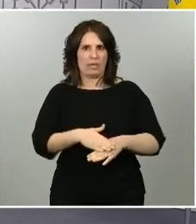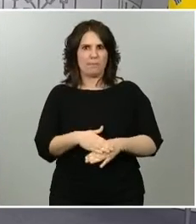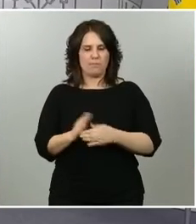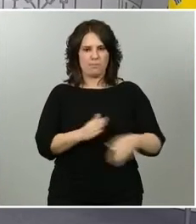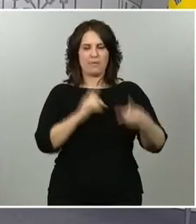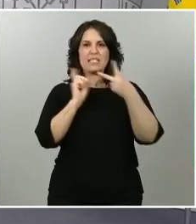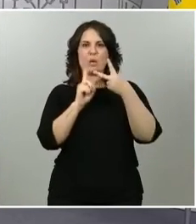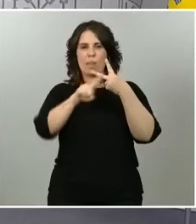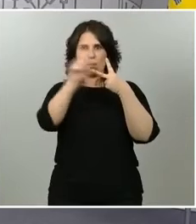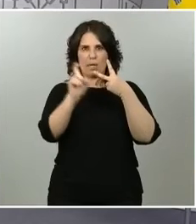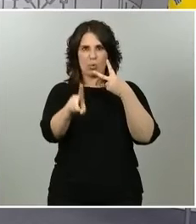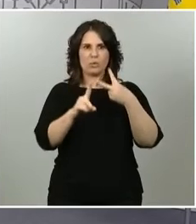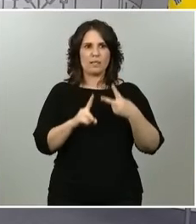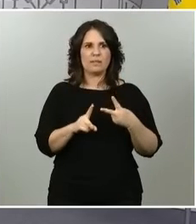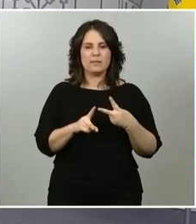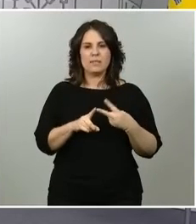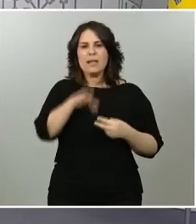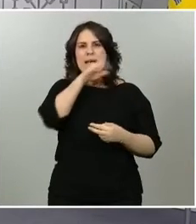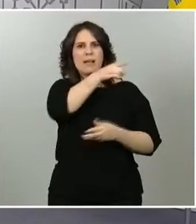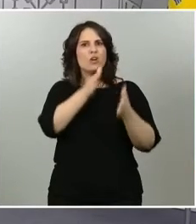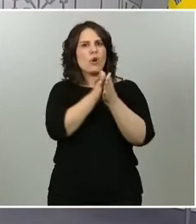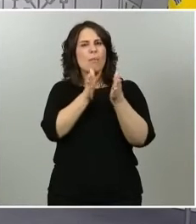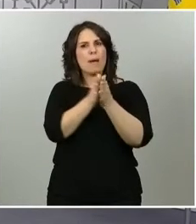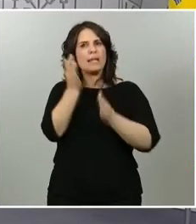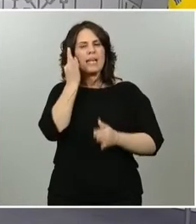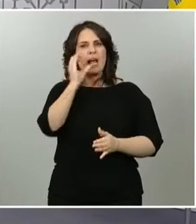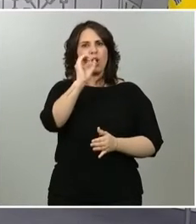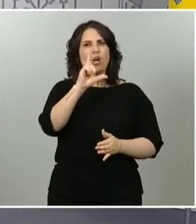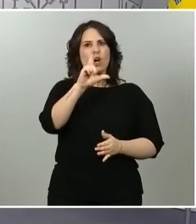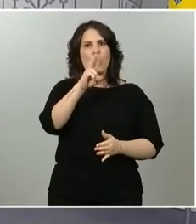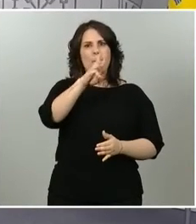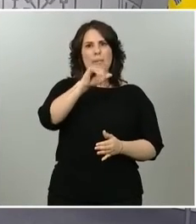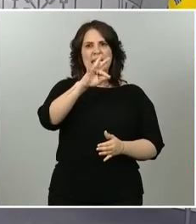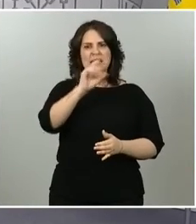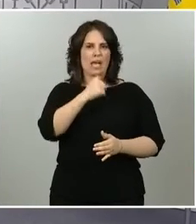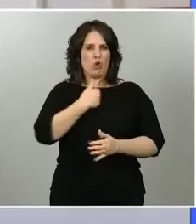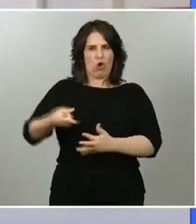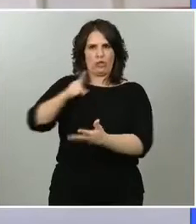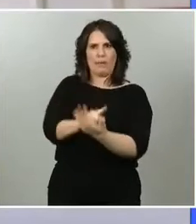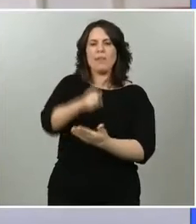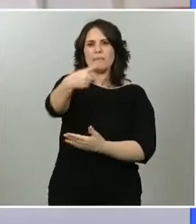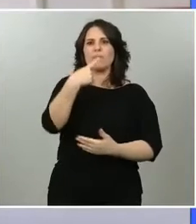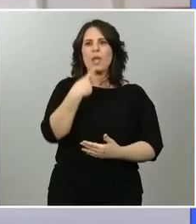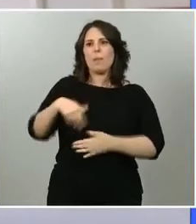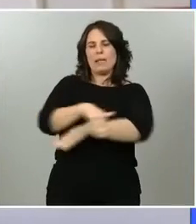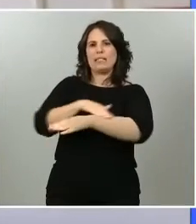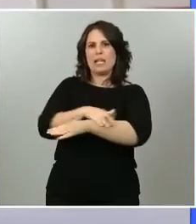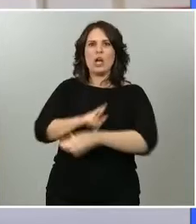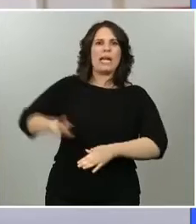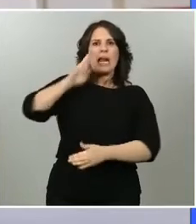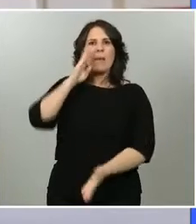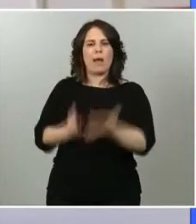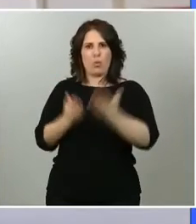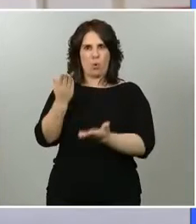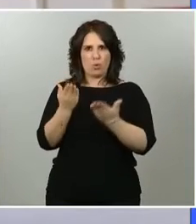retomo la pregunta que hacía mi compañera de Colpisa. Ustedes dicen que el ministerio revaluó la situación y cambió de criterio sobre ir a la segunda